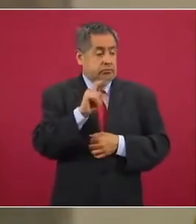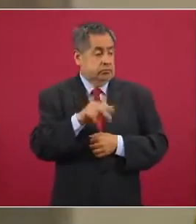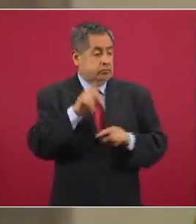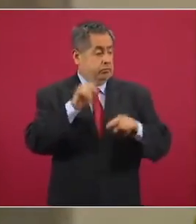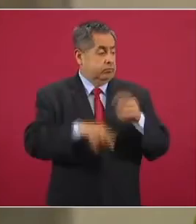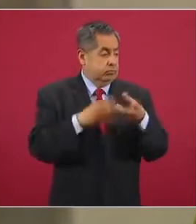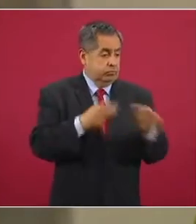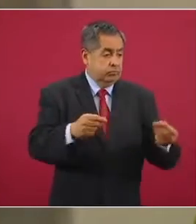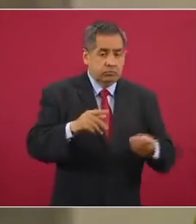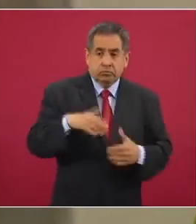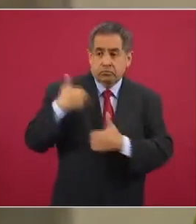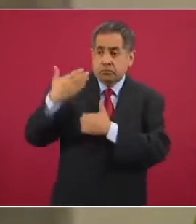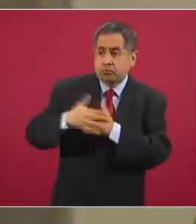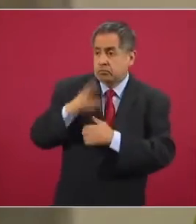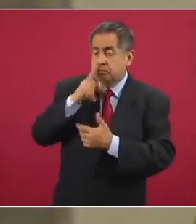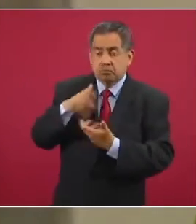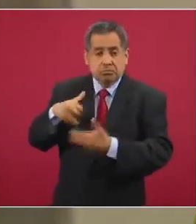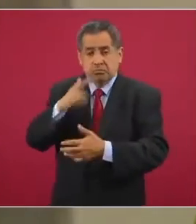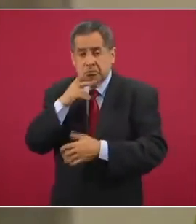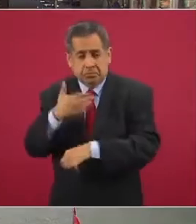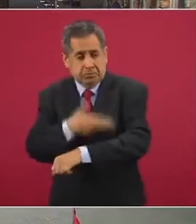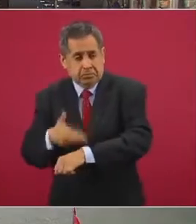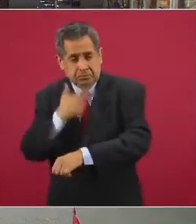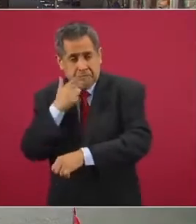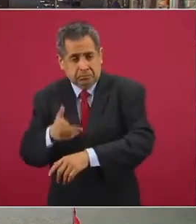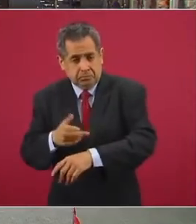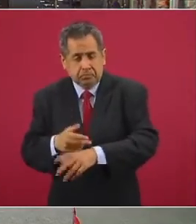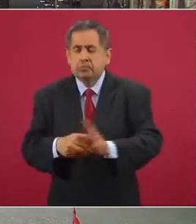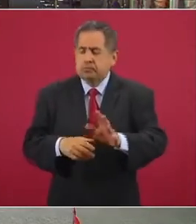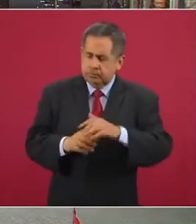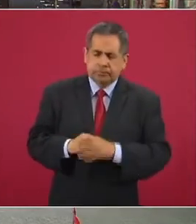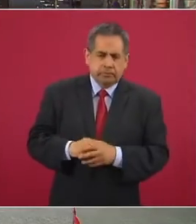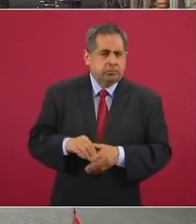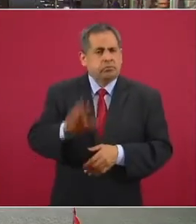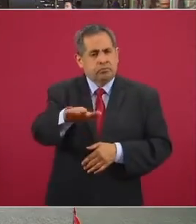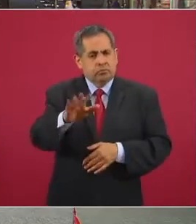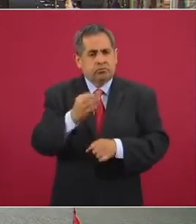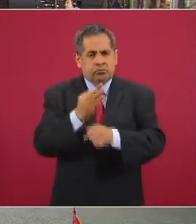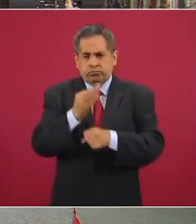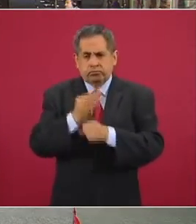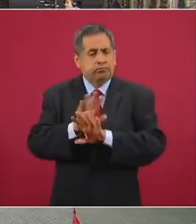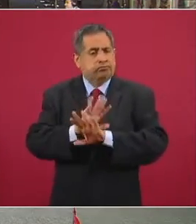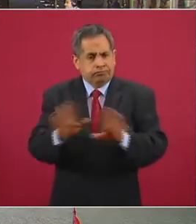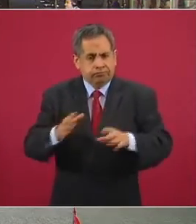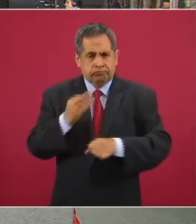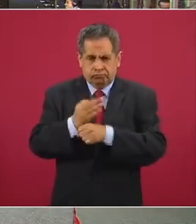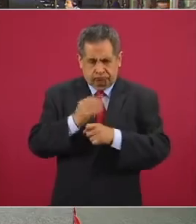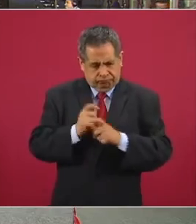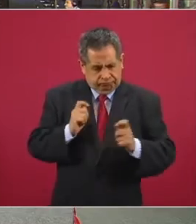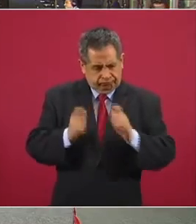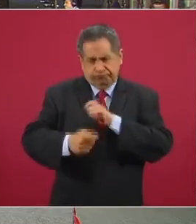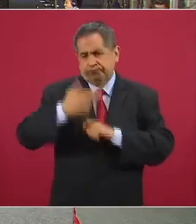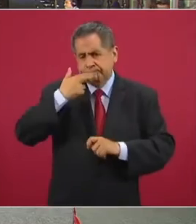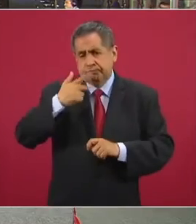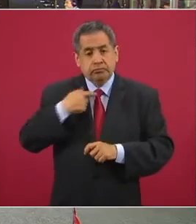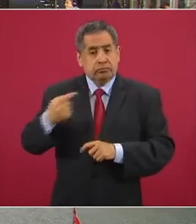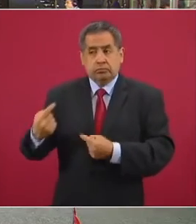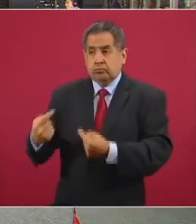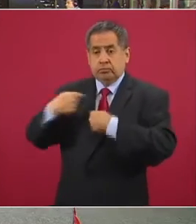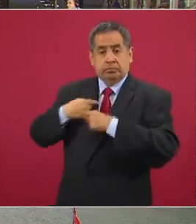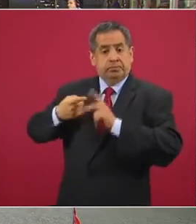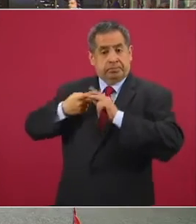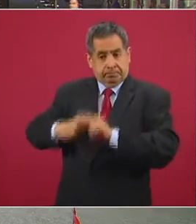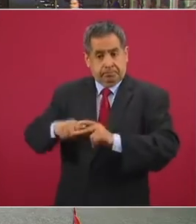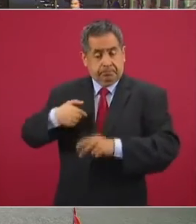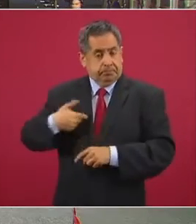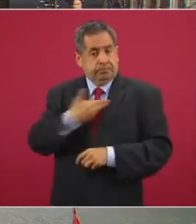proceso de entrega de recursos. Sí, desde luego, ya está mejorando desde que llegamos al gobierno.